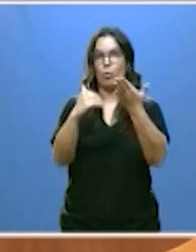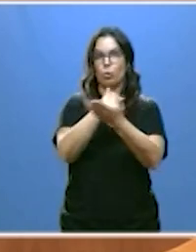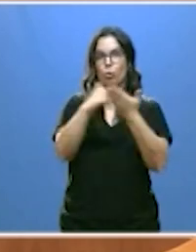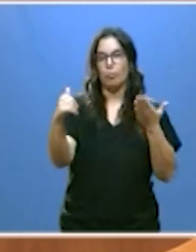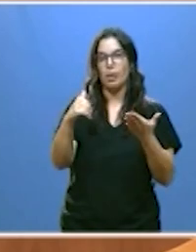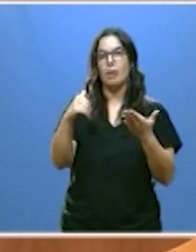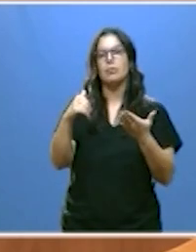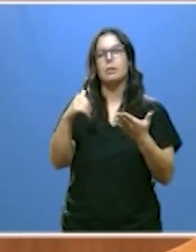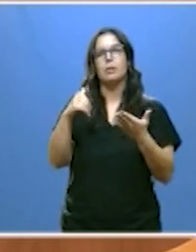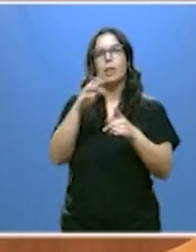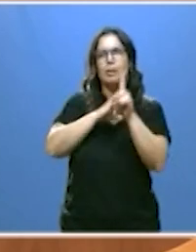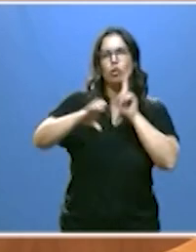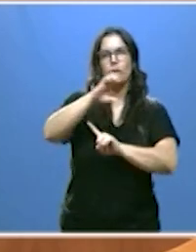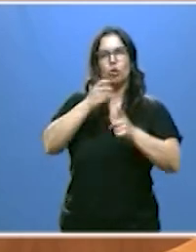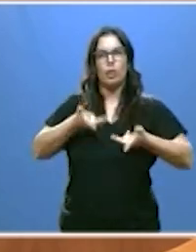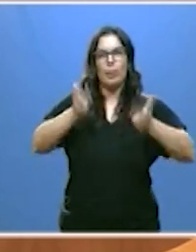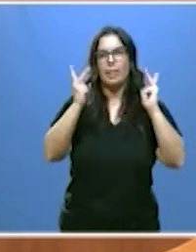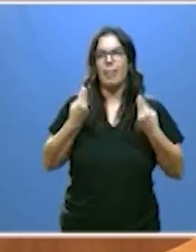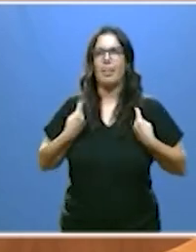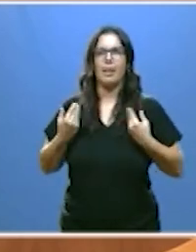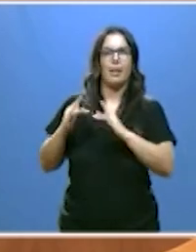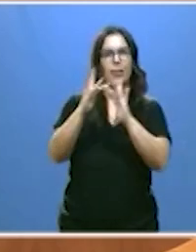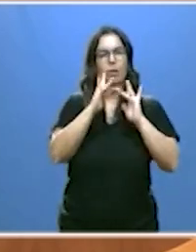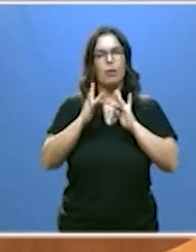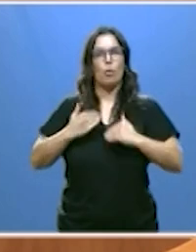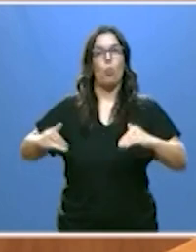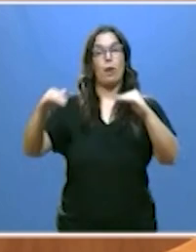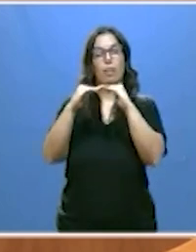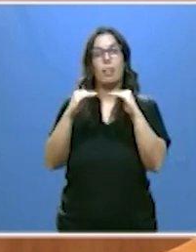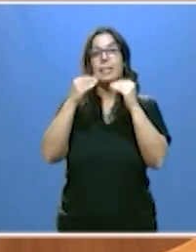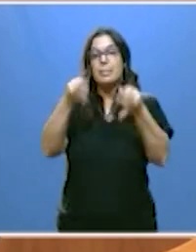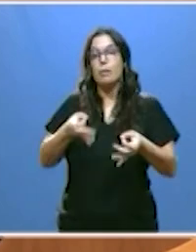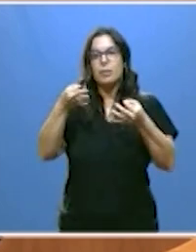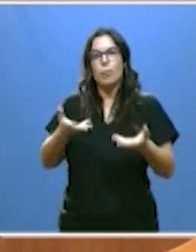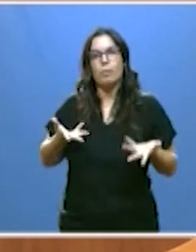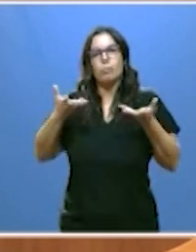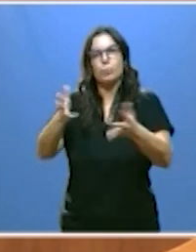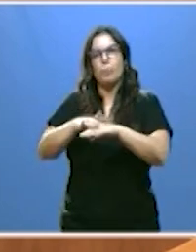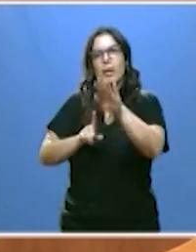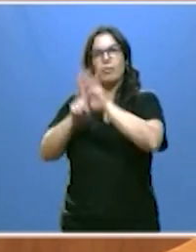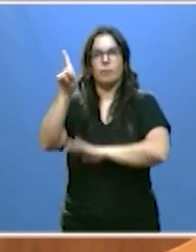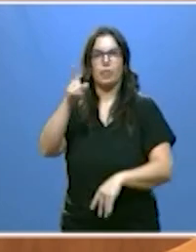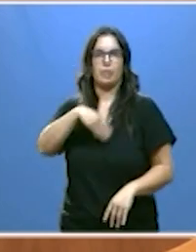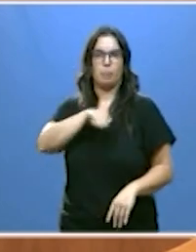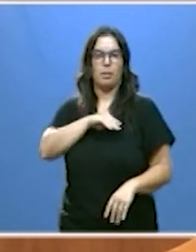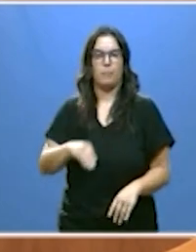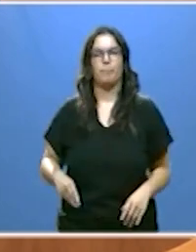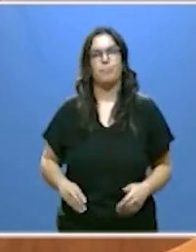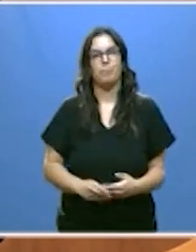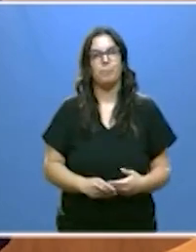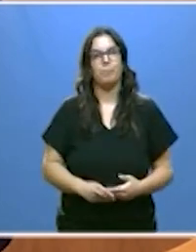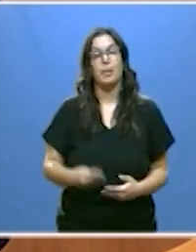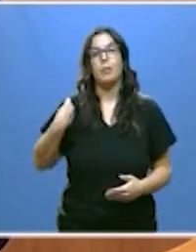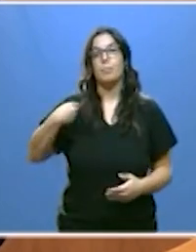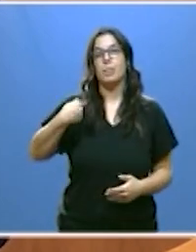marco de libertad igualdad y convivencia contribuyendo siempre con fuerza al crecimiento de España como decía